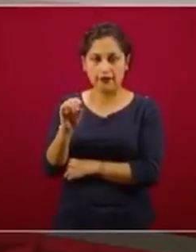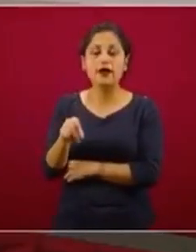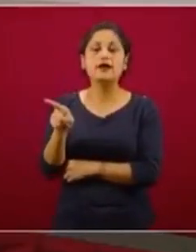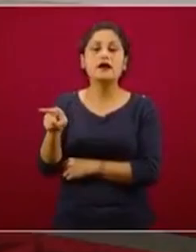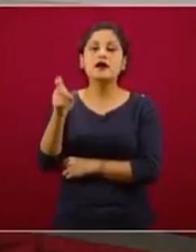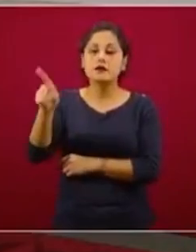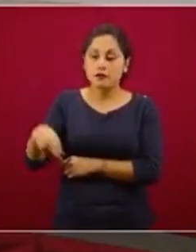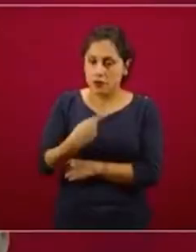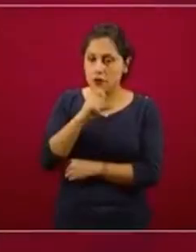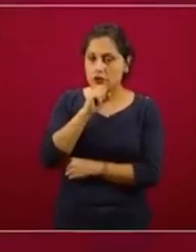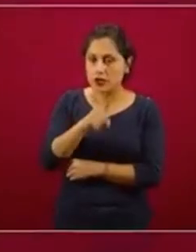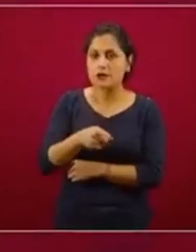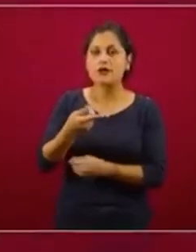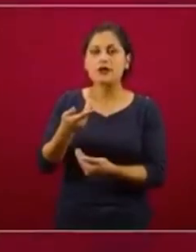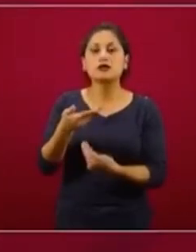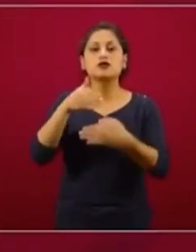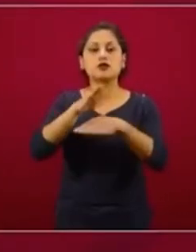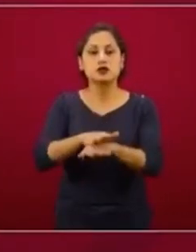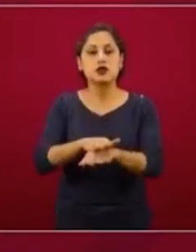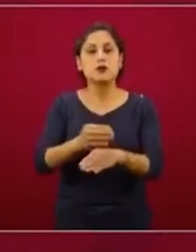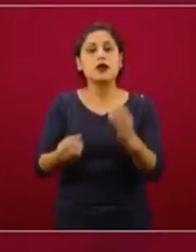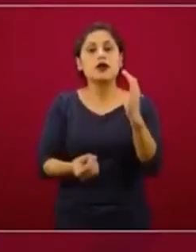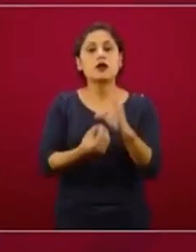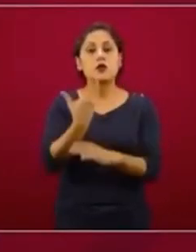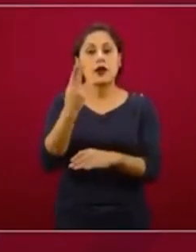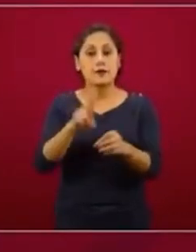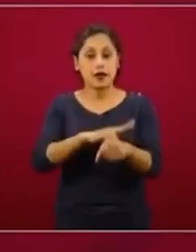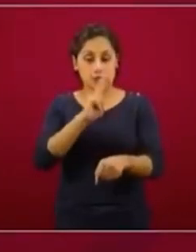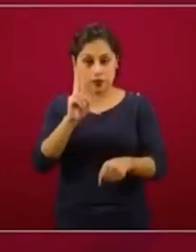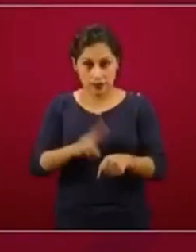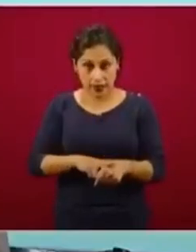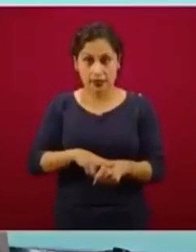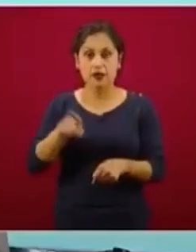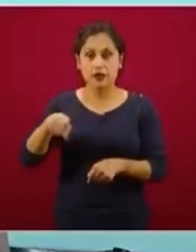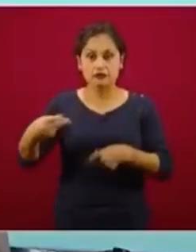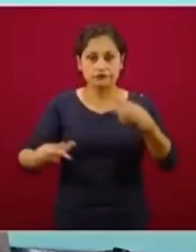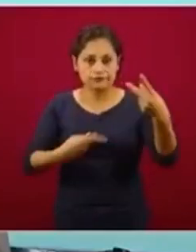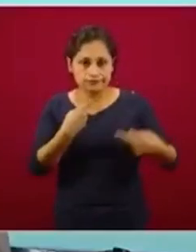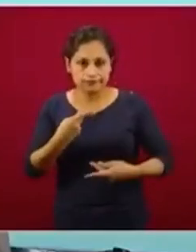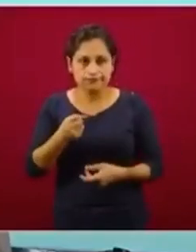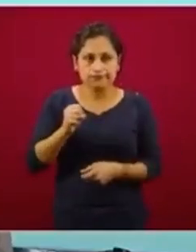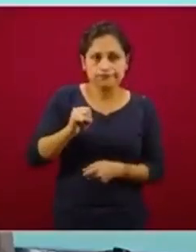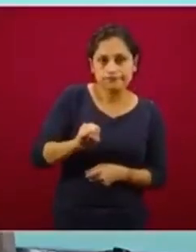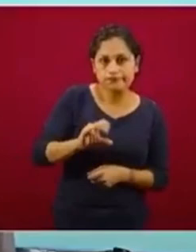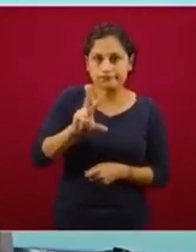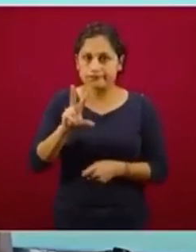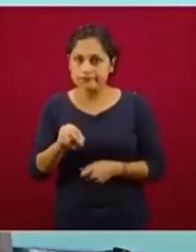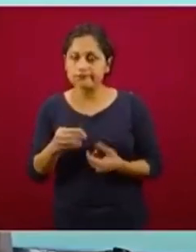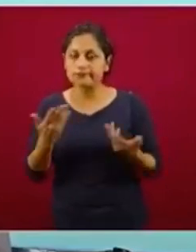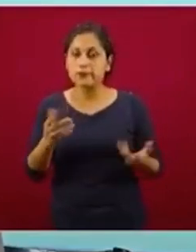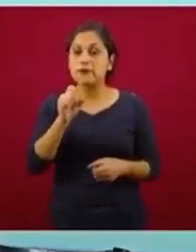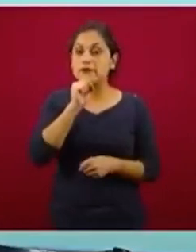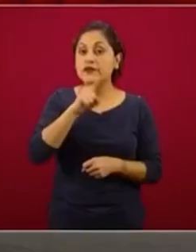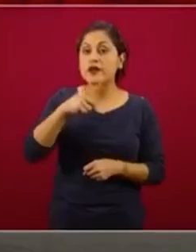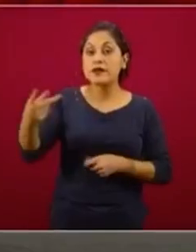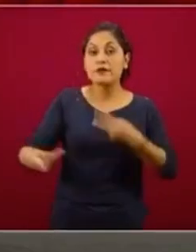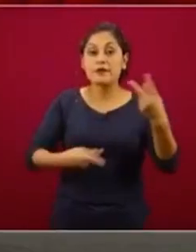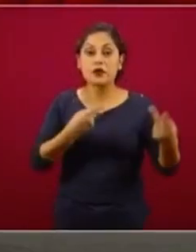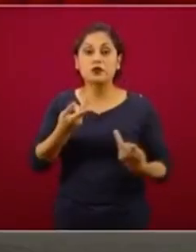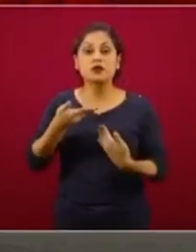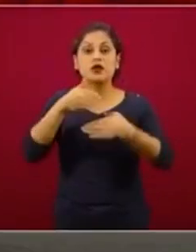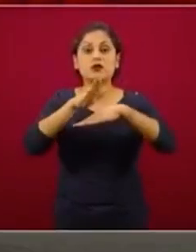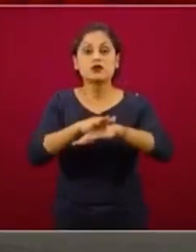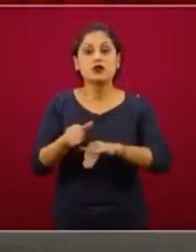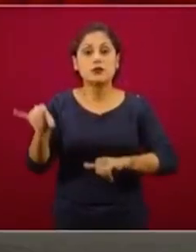preguntas semejantes, estamos o no preparados. Y una tercera fue sobre el tema de las pruebas